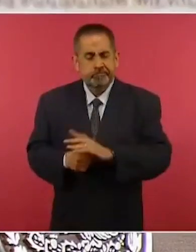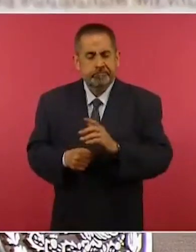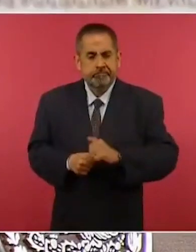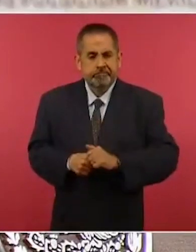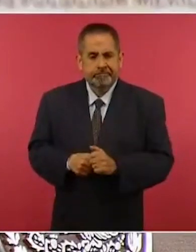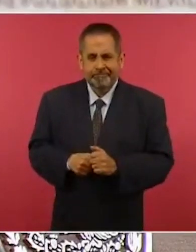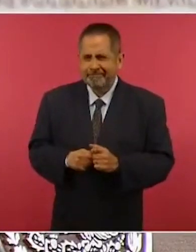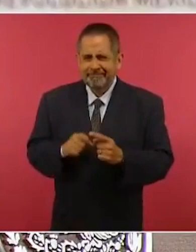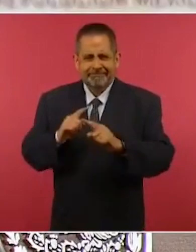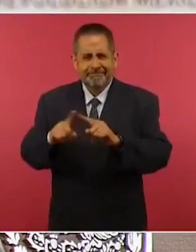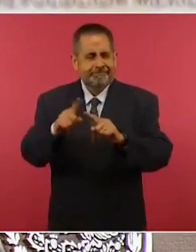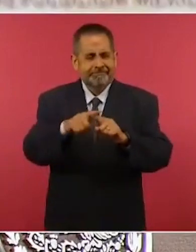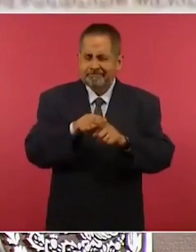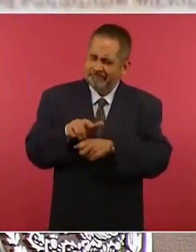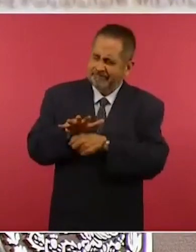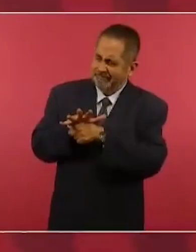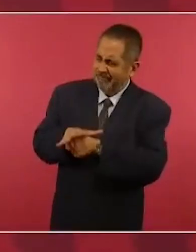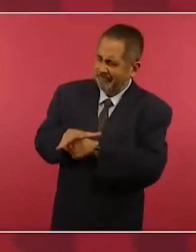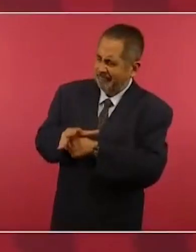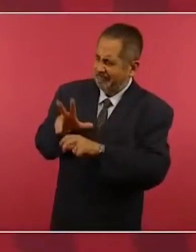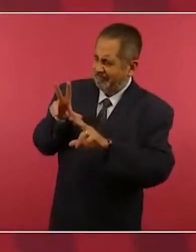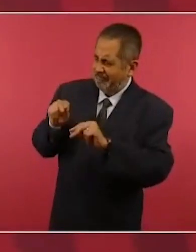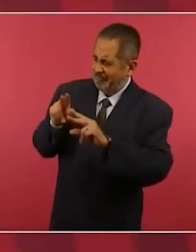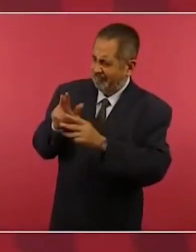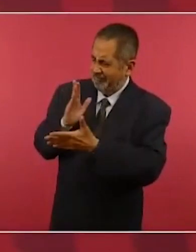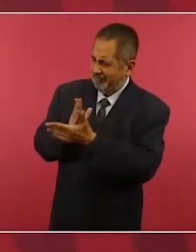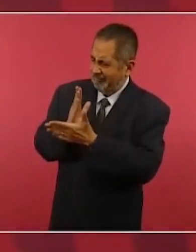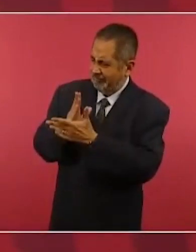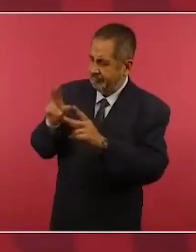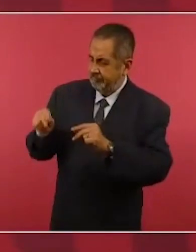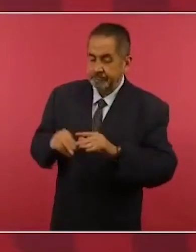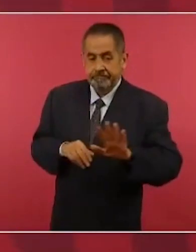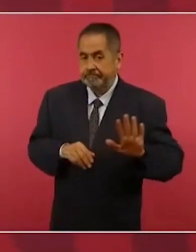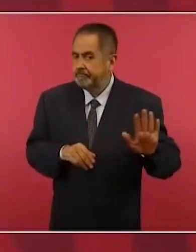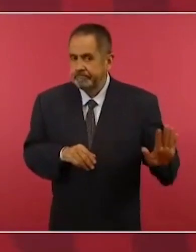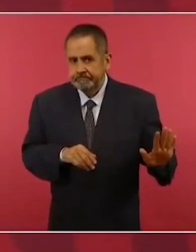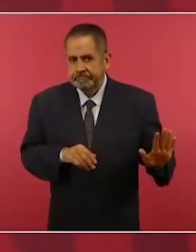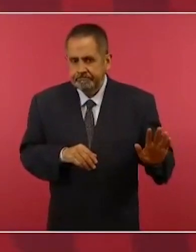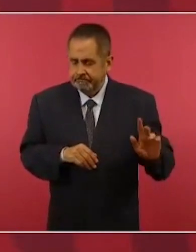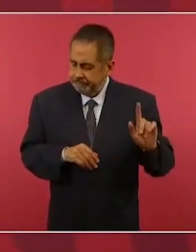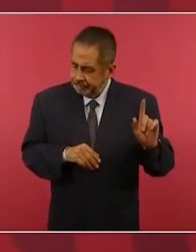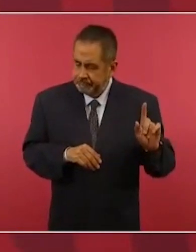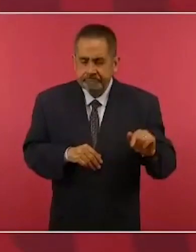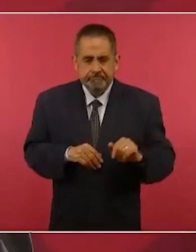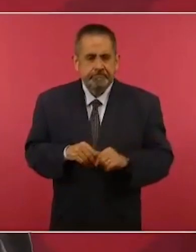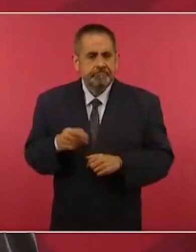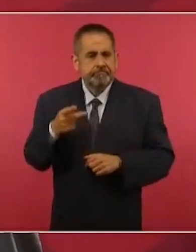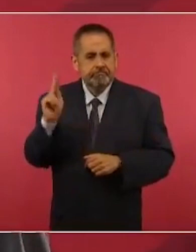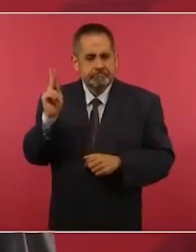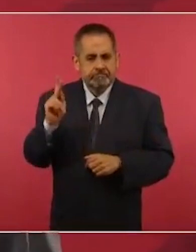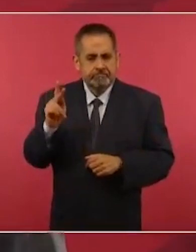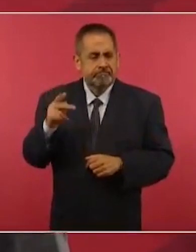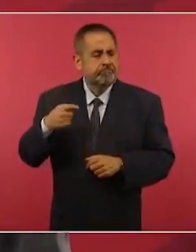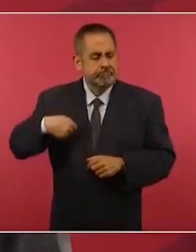todo tipo y de muchas partes, pero